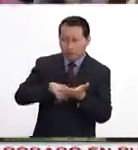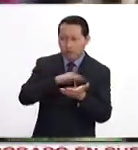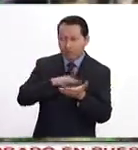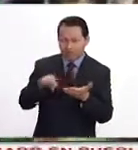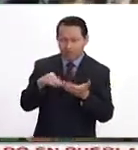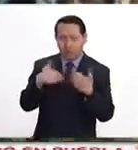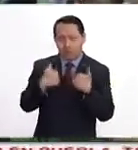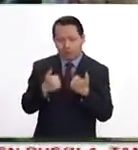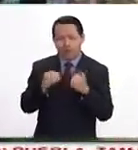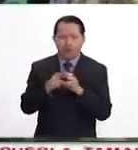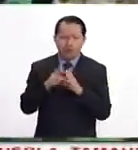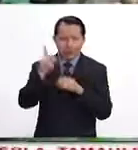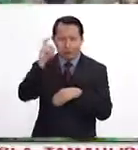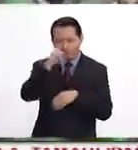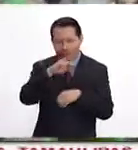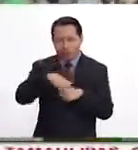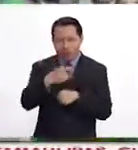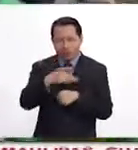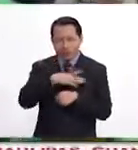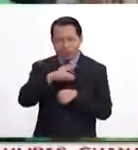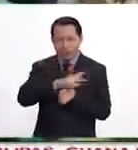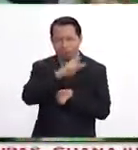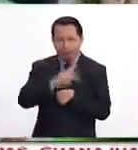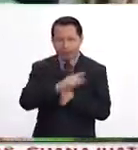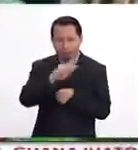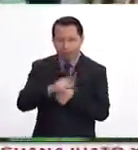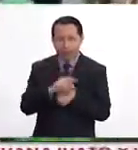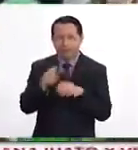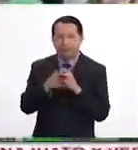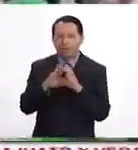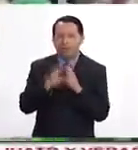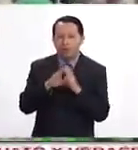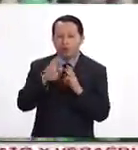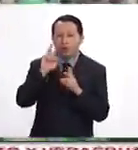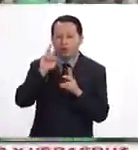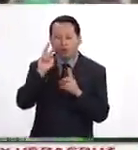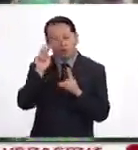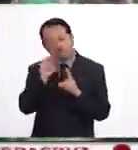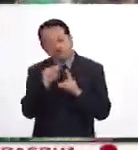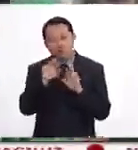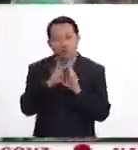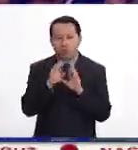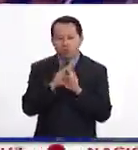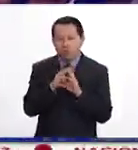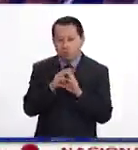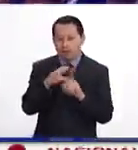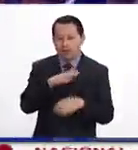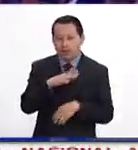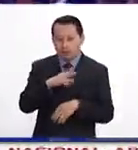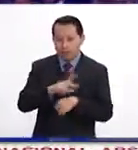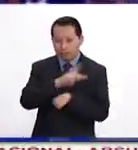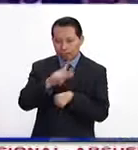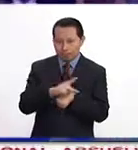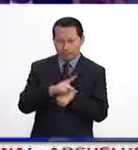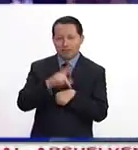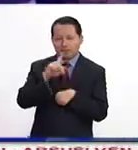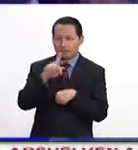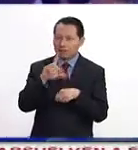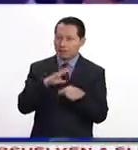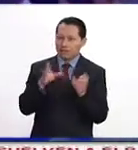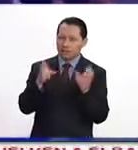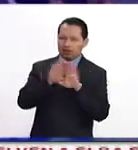entenderlo en un país que hemos visto pues con una óptica de o hemos catalogado como un país cerrado, pero